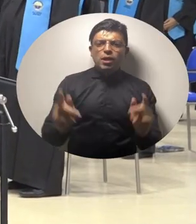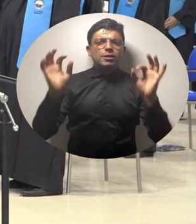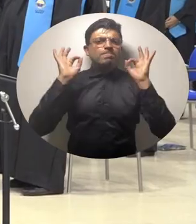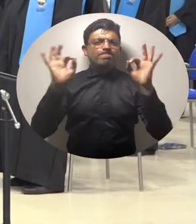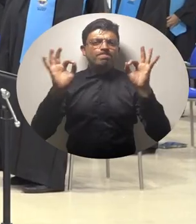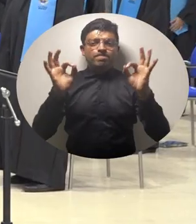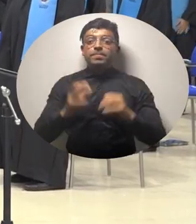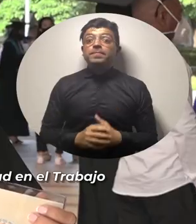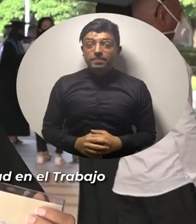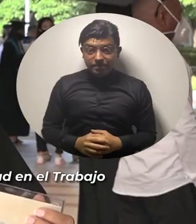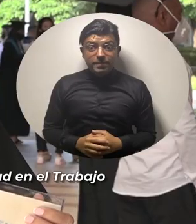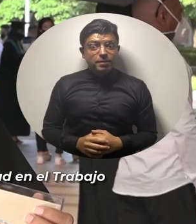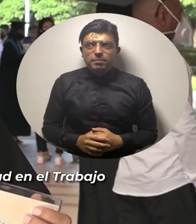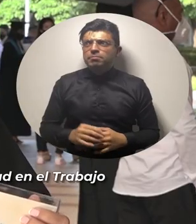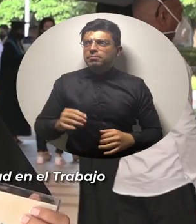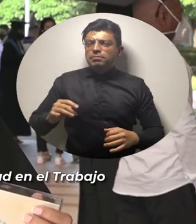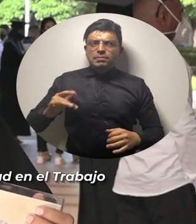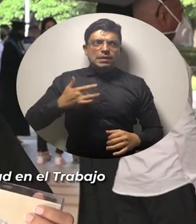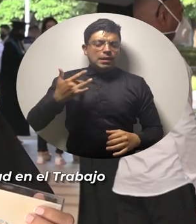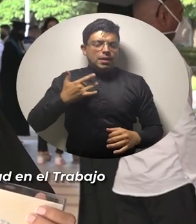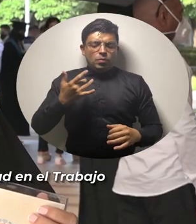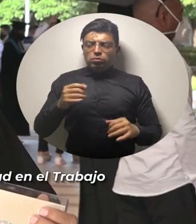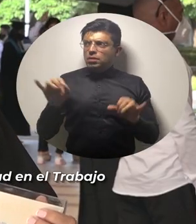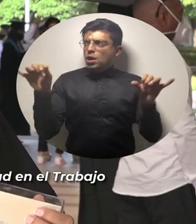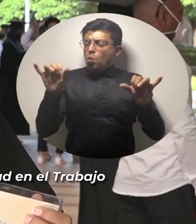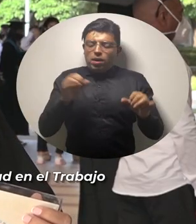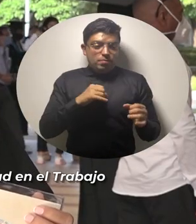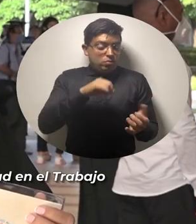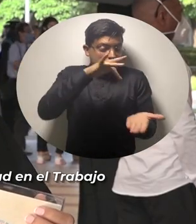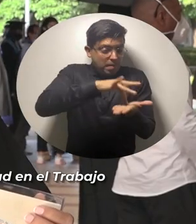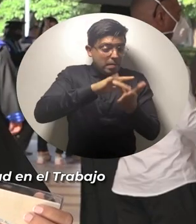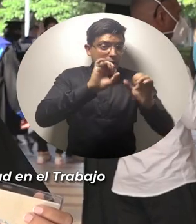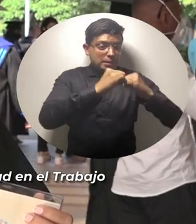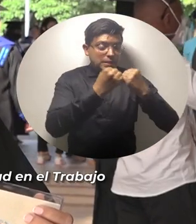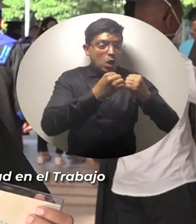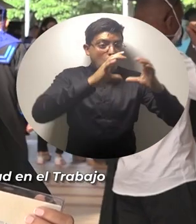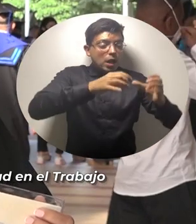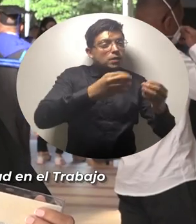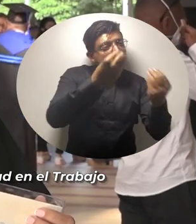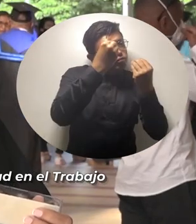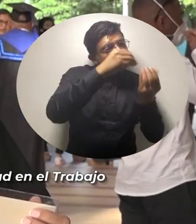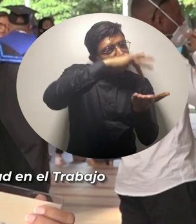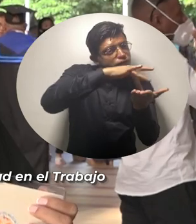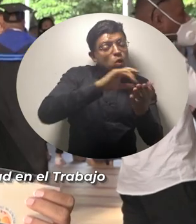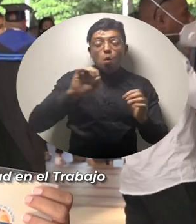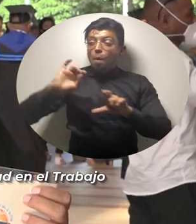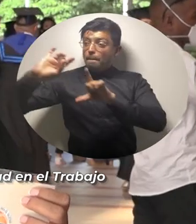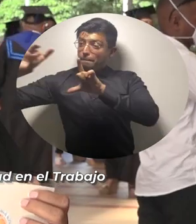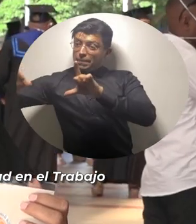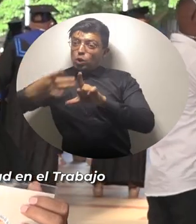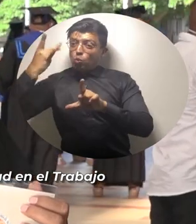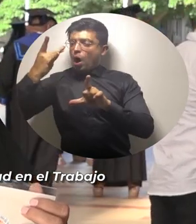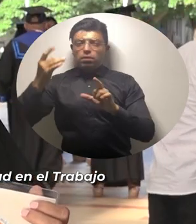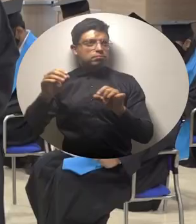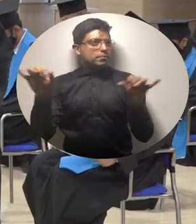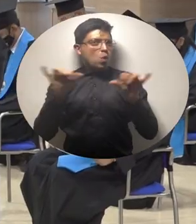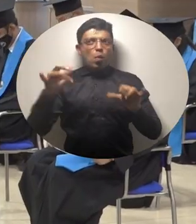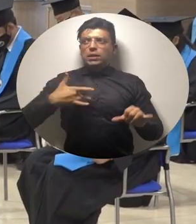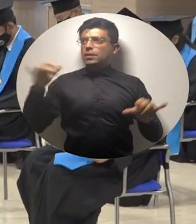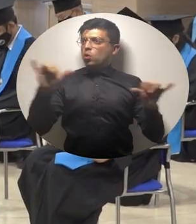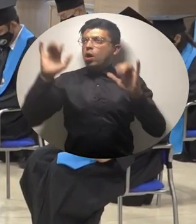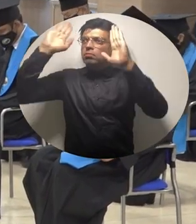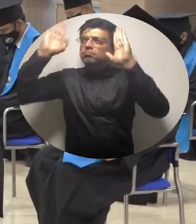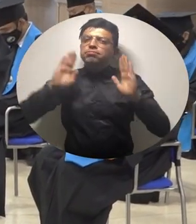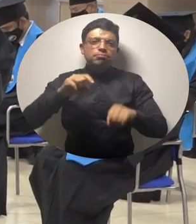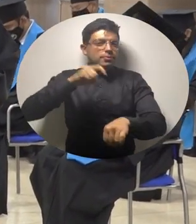sus estudiantes y no sentimos la diferencia de formarnos en un salón de clases a formarnos virtualmente porque toda la